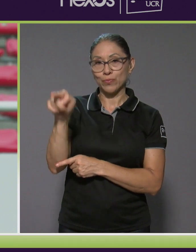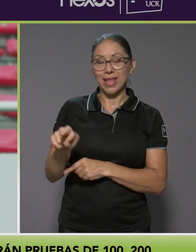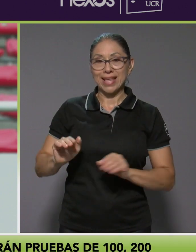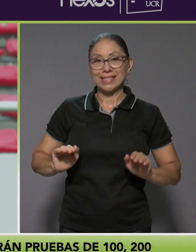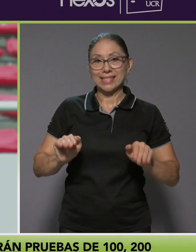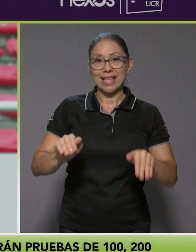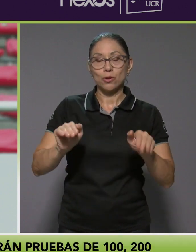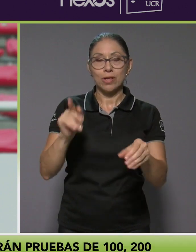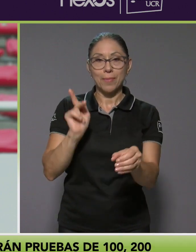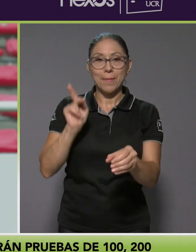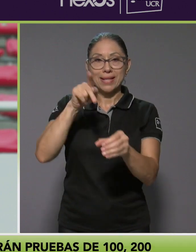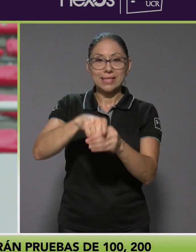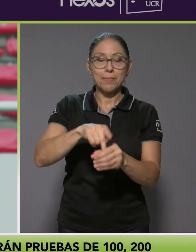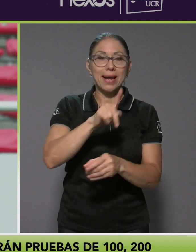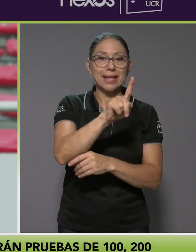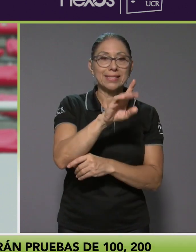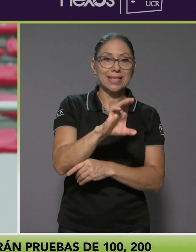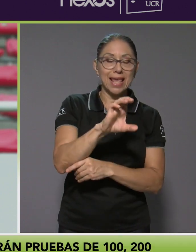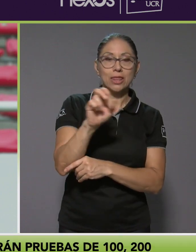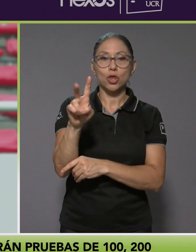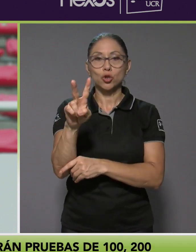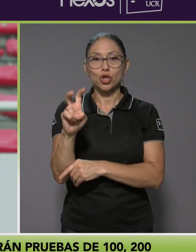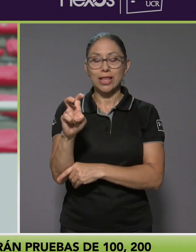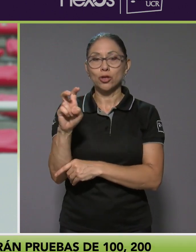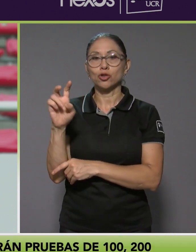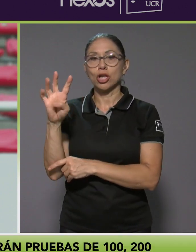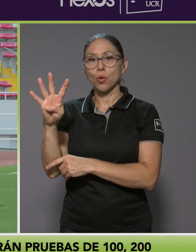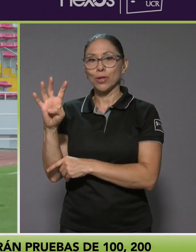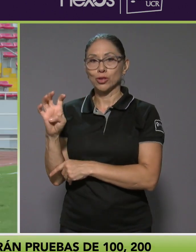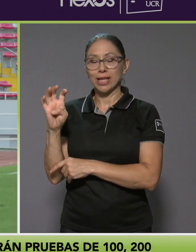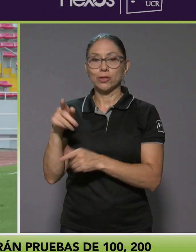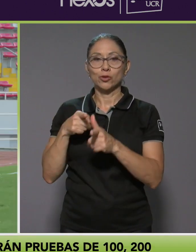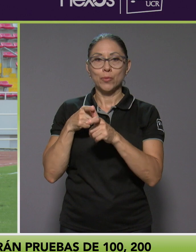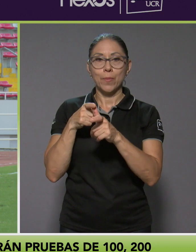ruedas, va a participar en 100, 200 y 400 metros.